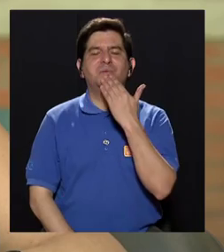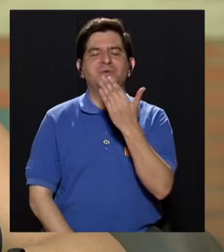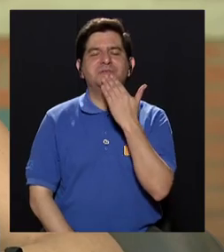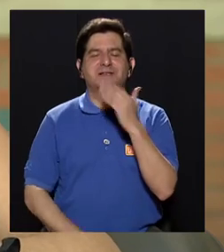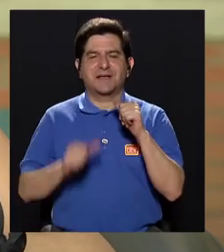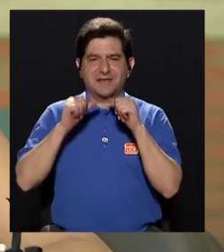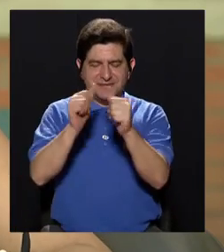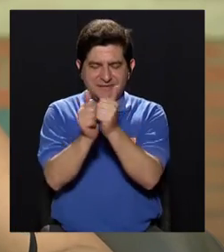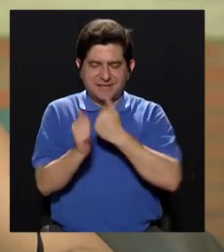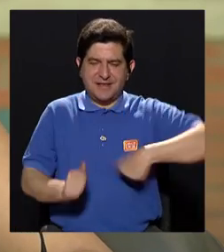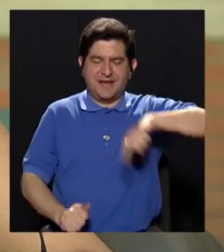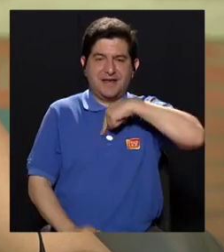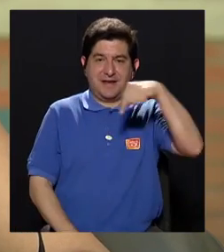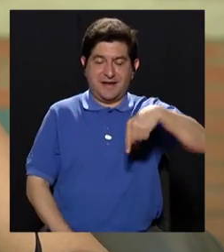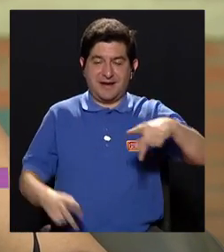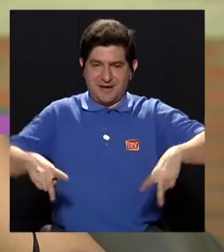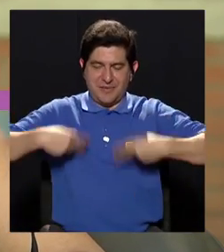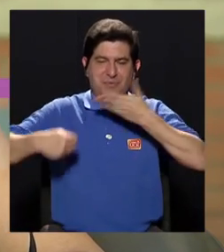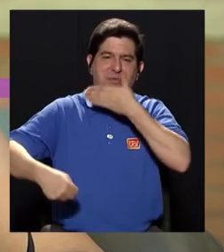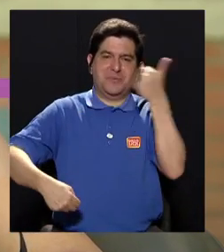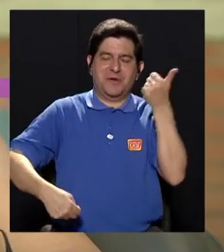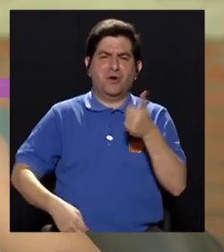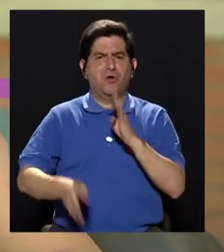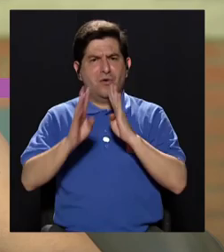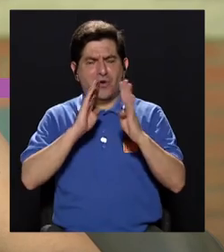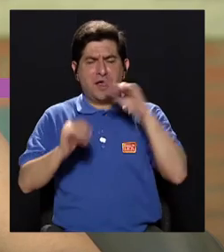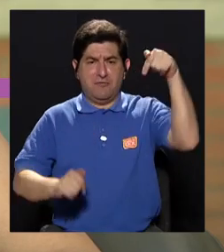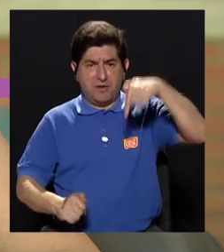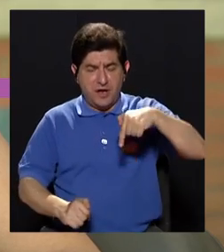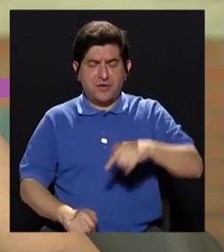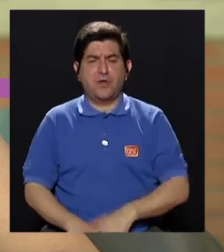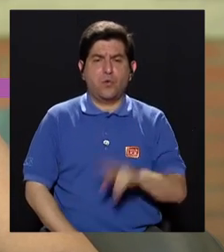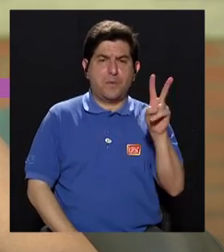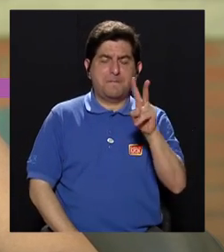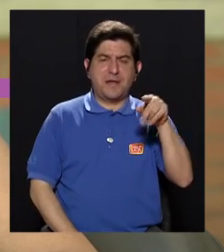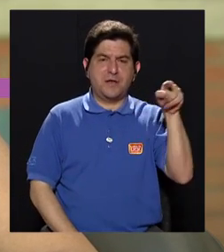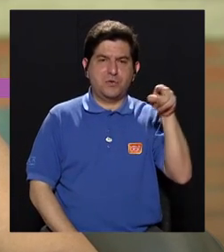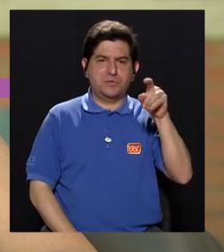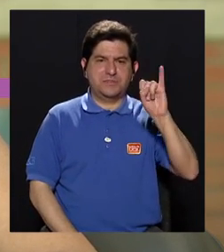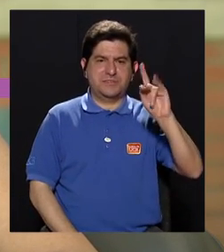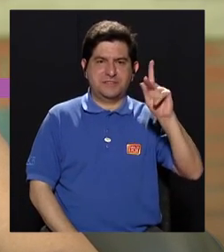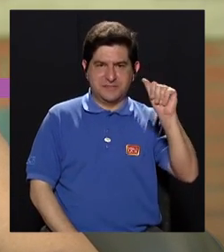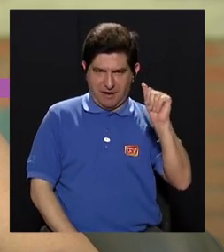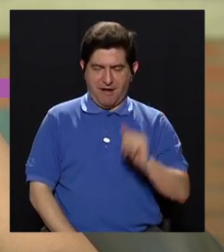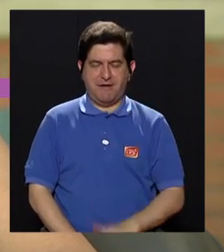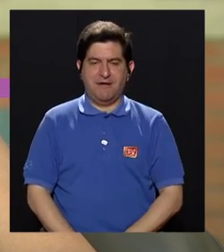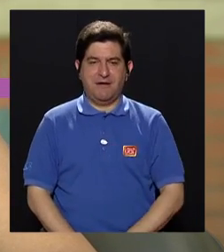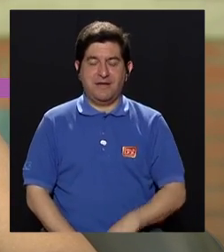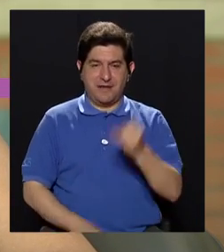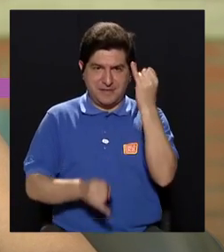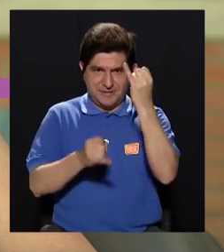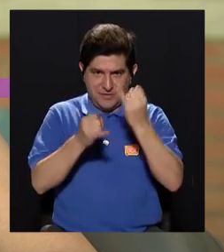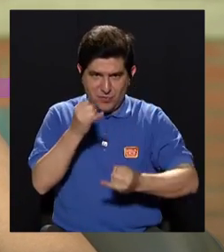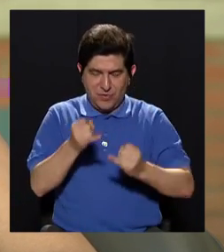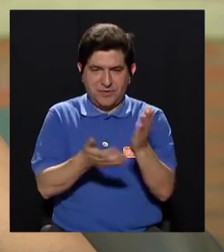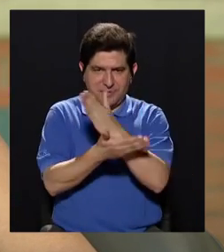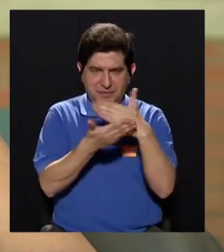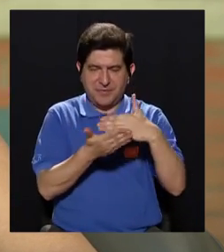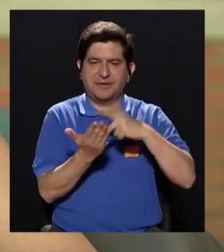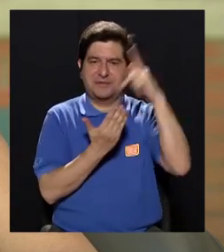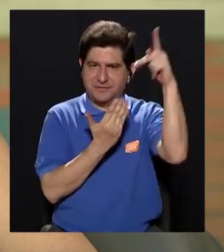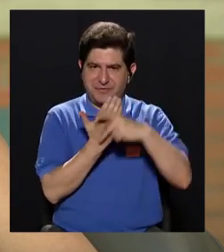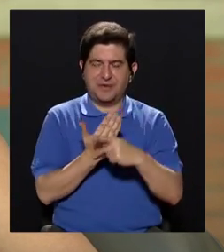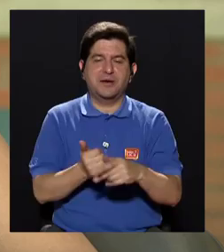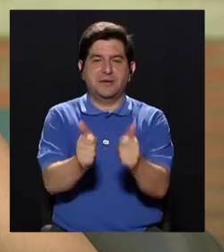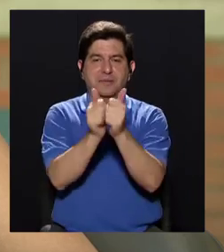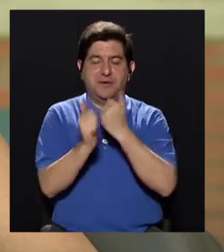Gracias por continuar con nosotros en Vivir Mejor. Hemos conversado hoy acerca del virus del zika y este es nuestro último segmento.